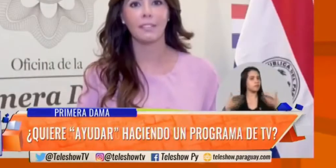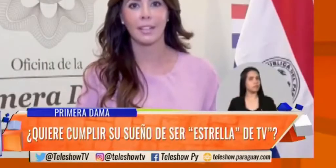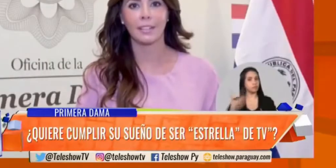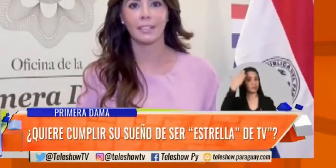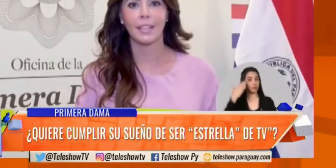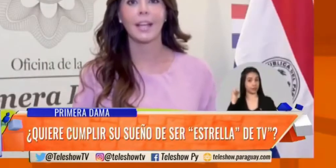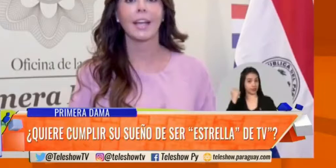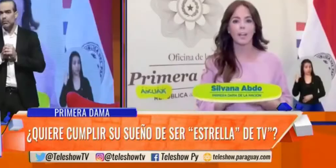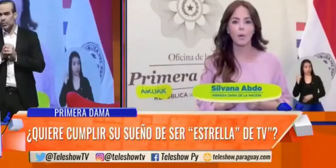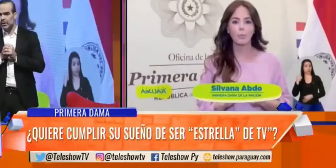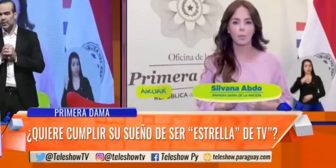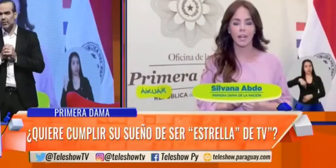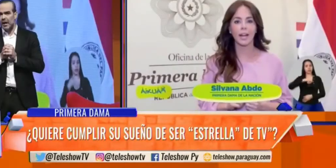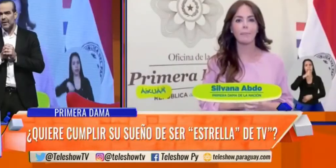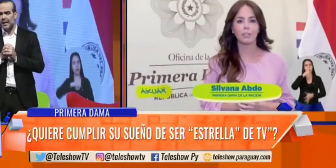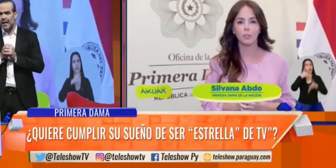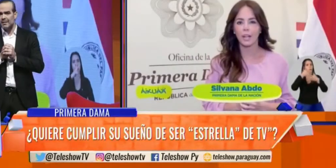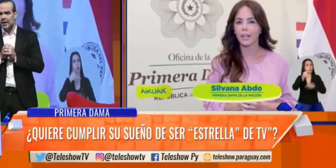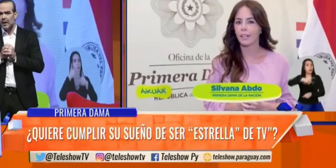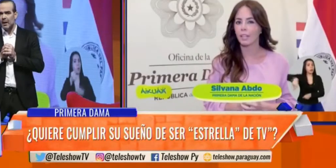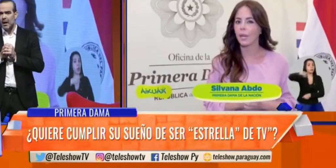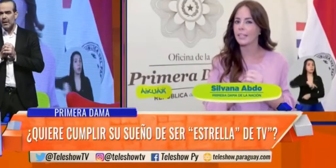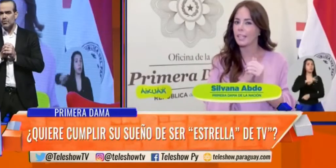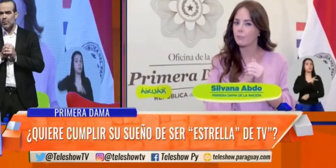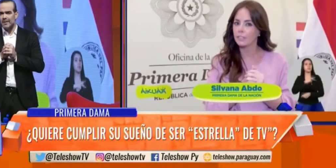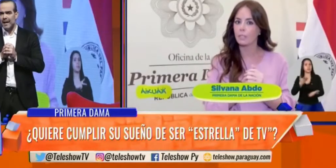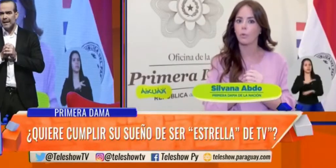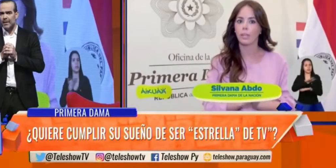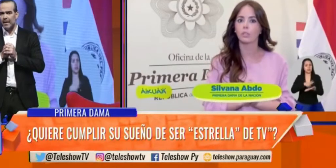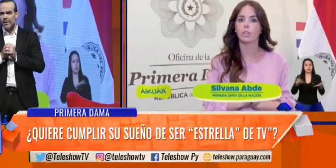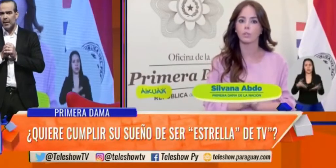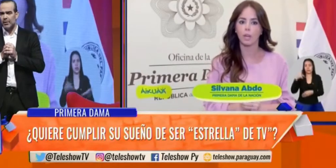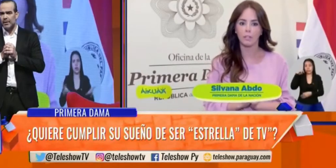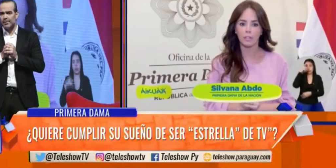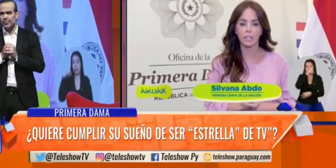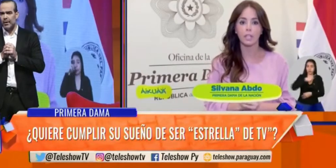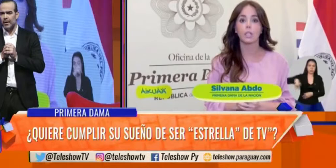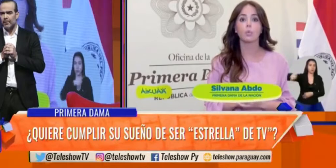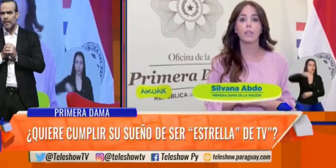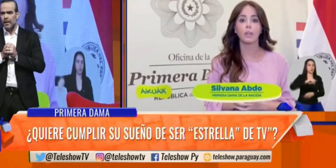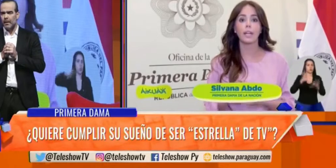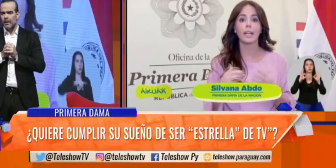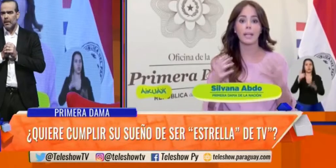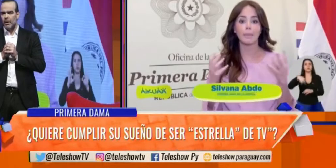afectadas, muchas personas afectadas a consecuencia de esta pandemia del COVID-19.